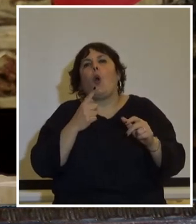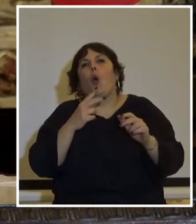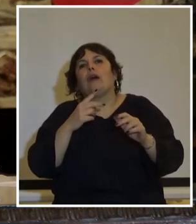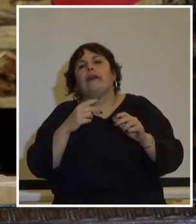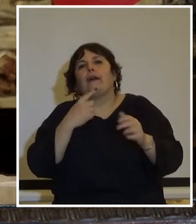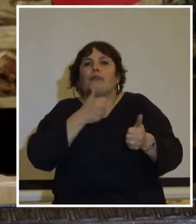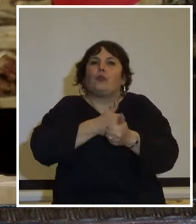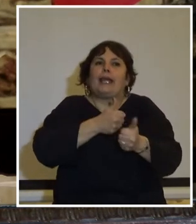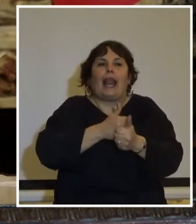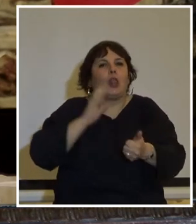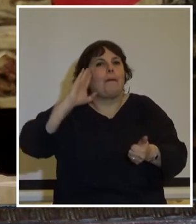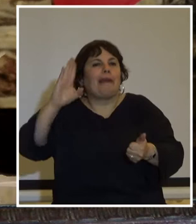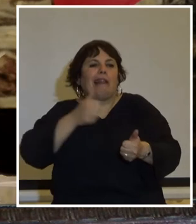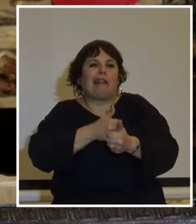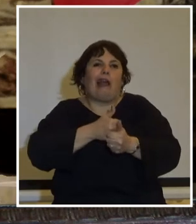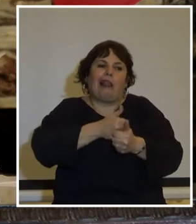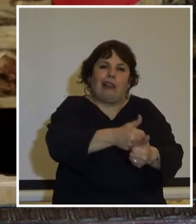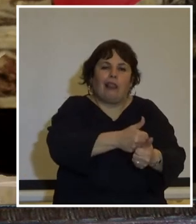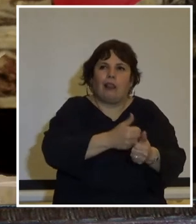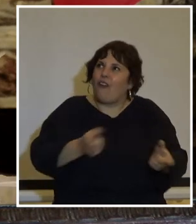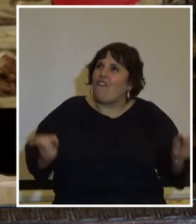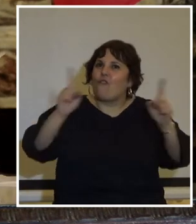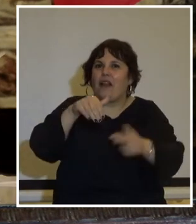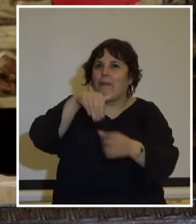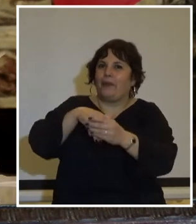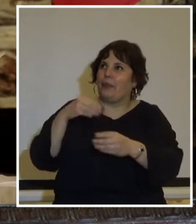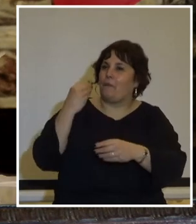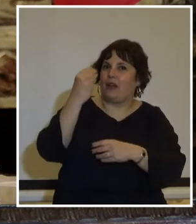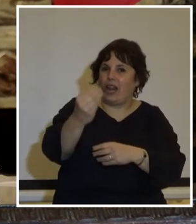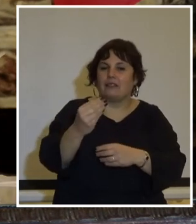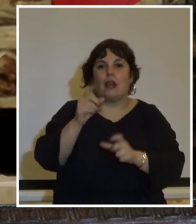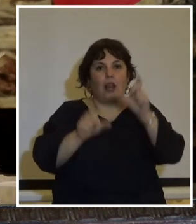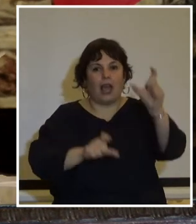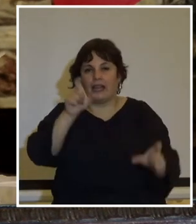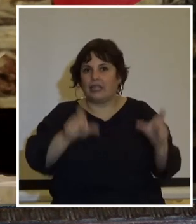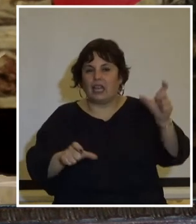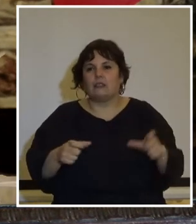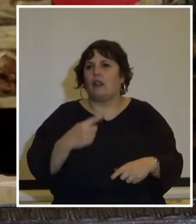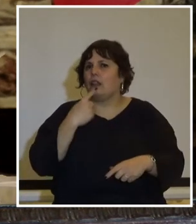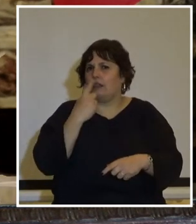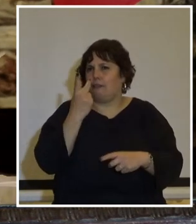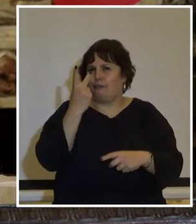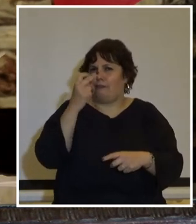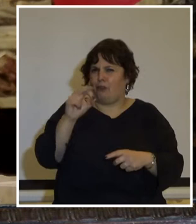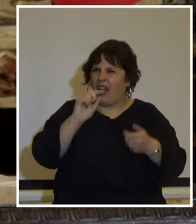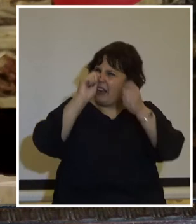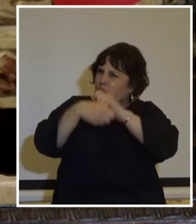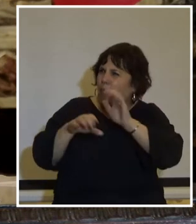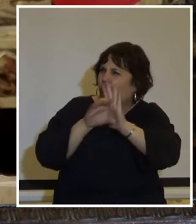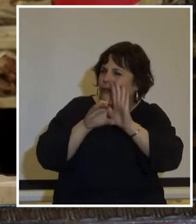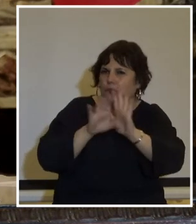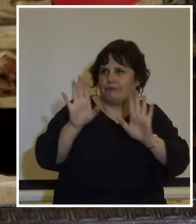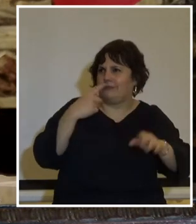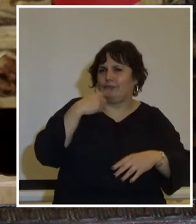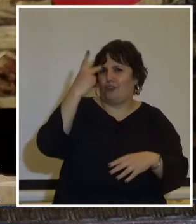tutelado por militares y el posterior retorno a la democracia la ciudadanía dijo no a la reforma constitucional